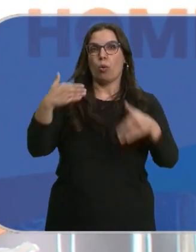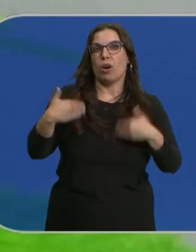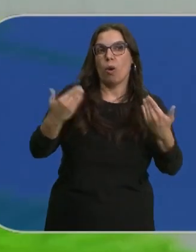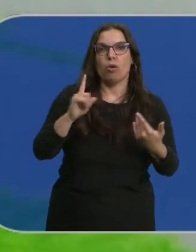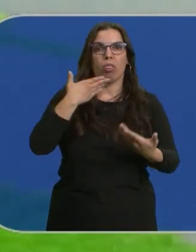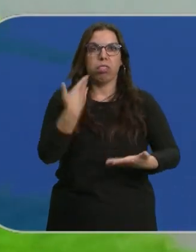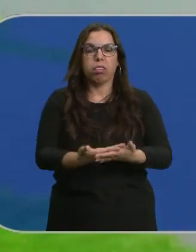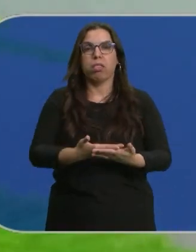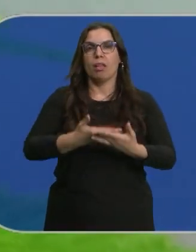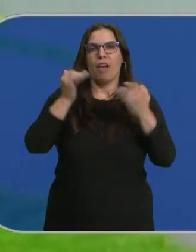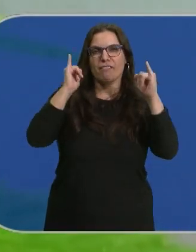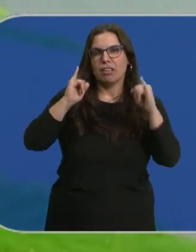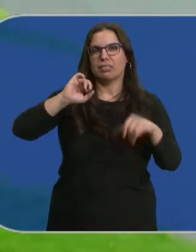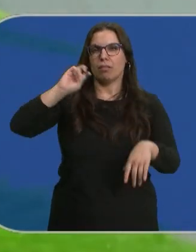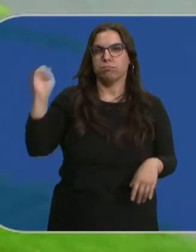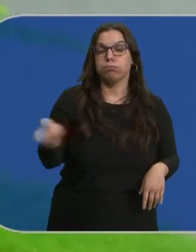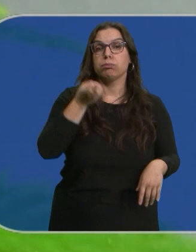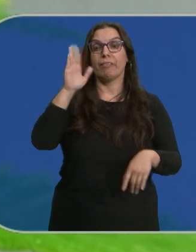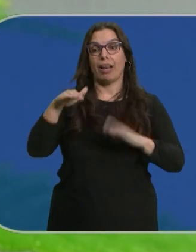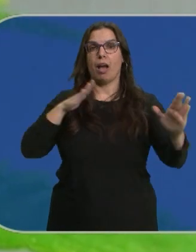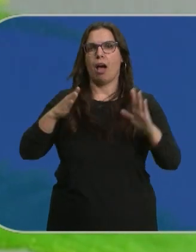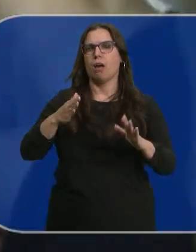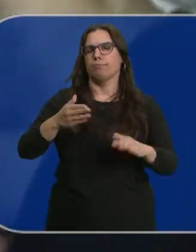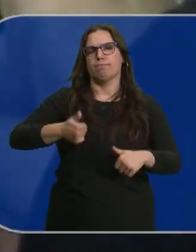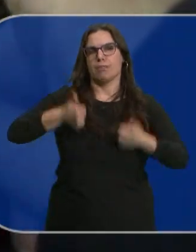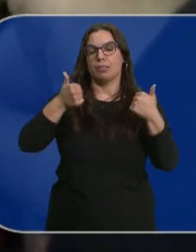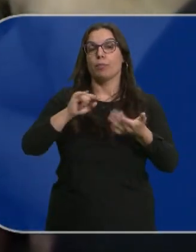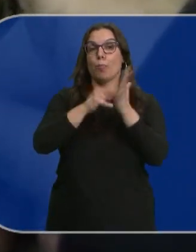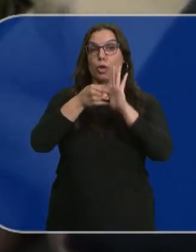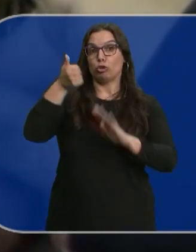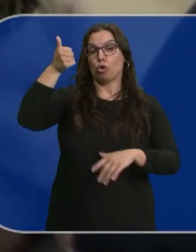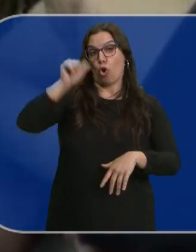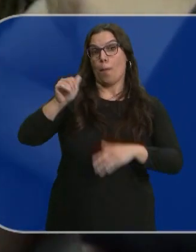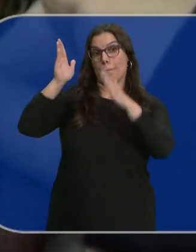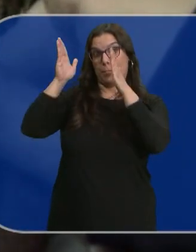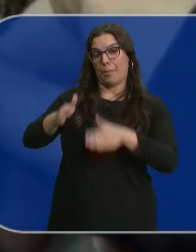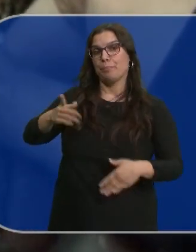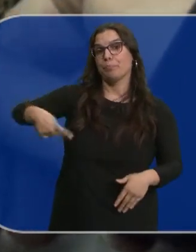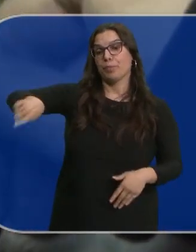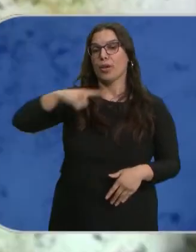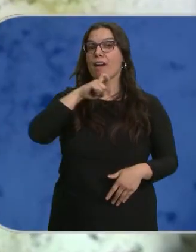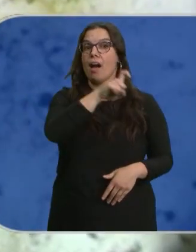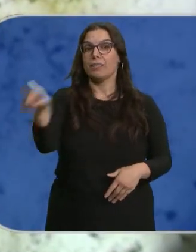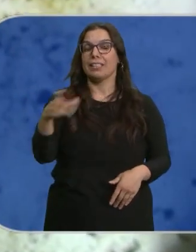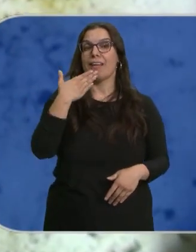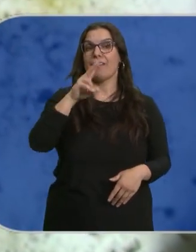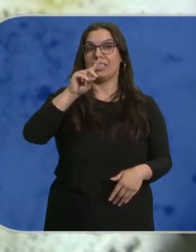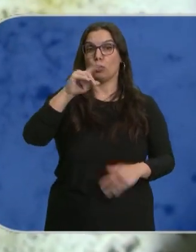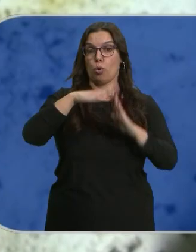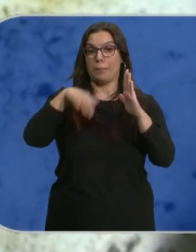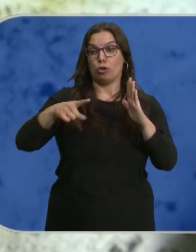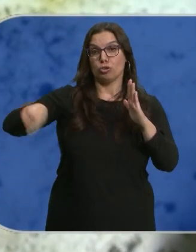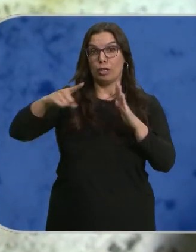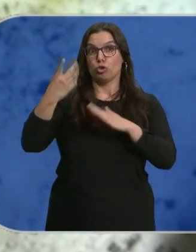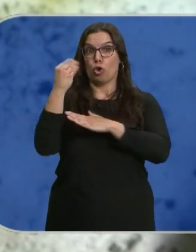una época del año donde el consumo de sustancias adictivas es mayor. Desde Proyecto Hombre alertan que cerca del 90% de los menores de 21 años que